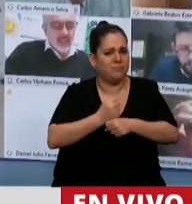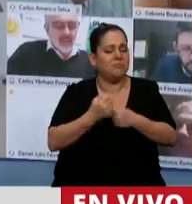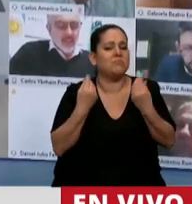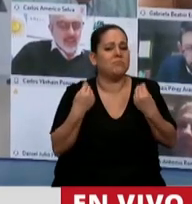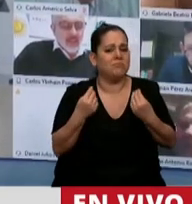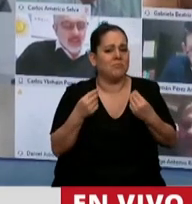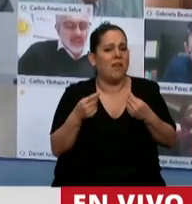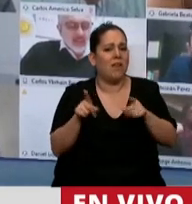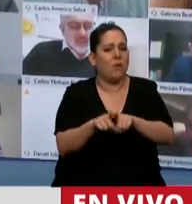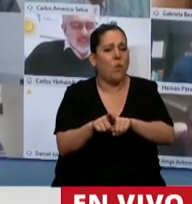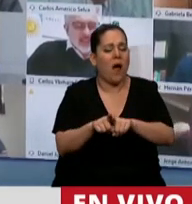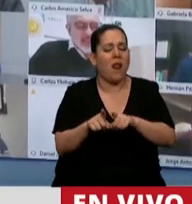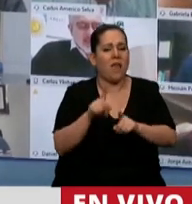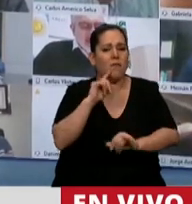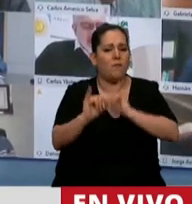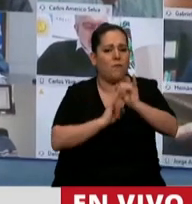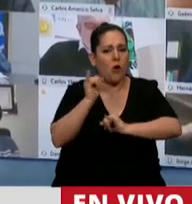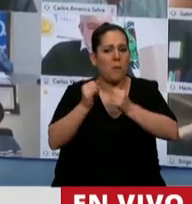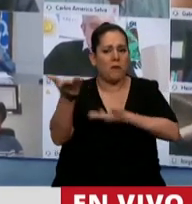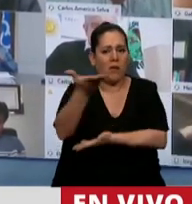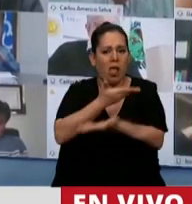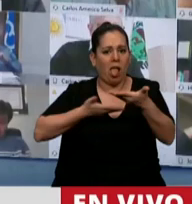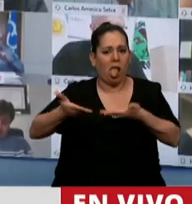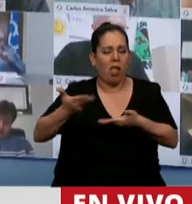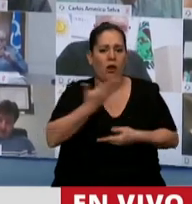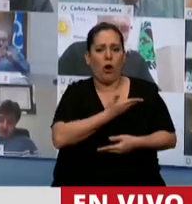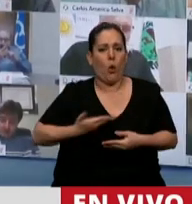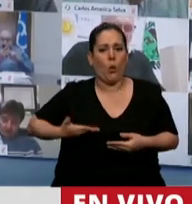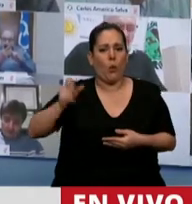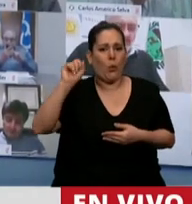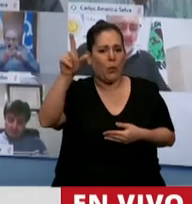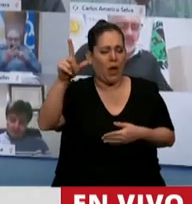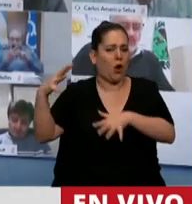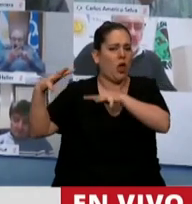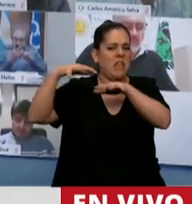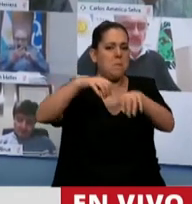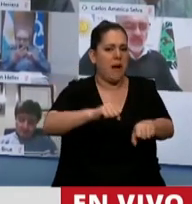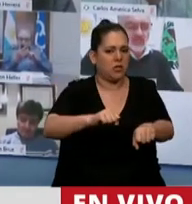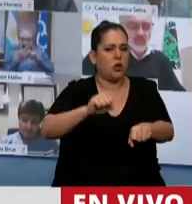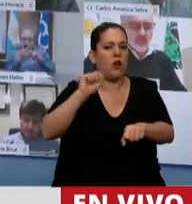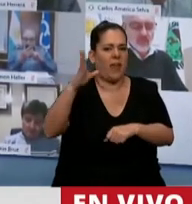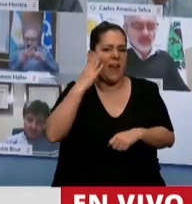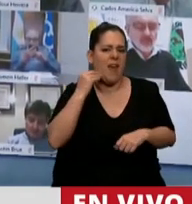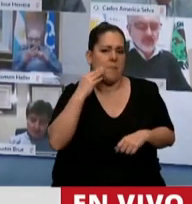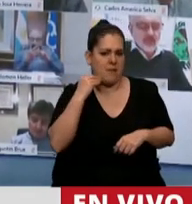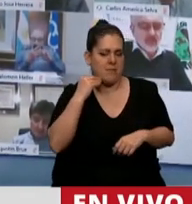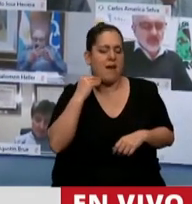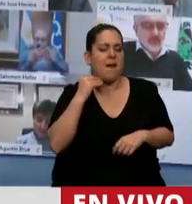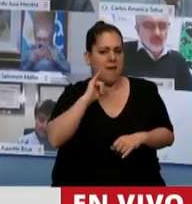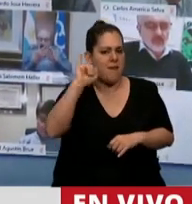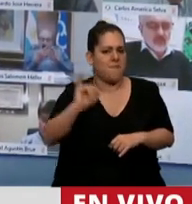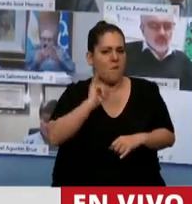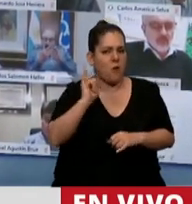ese intercambio de información con el gobierno invasor de Gran Bretaña. Nosotros